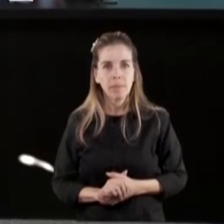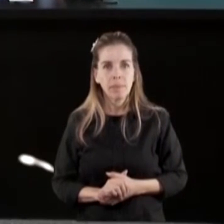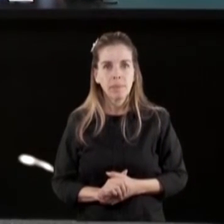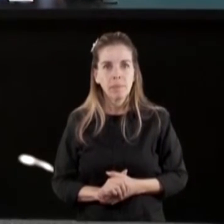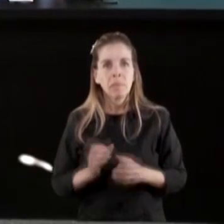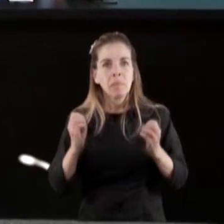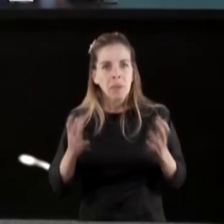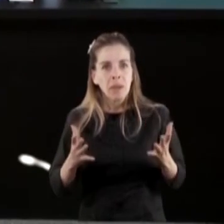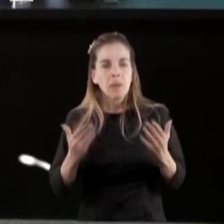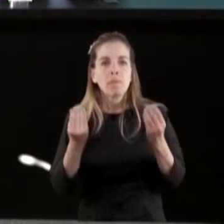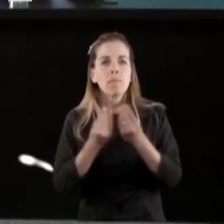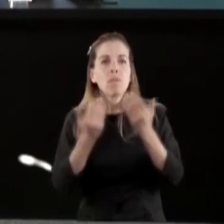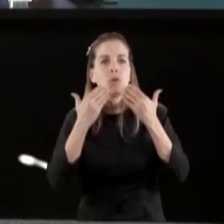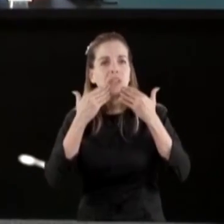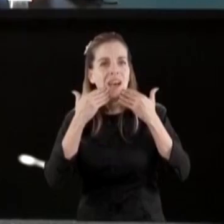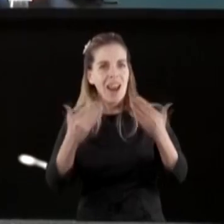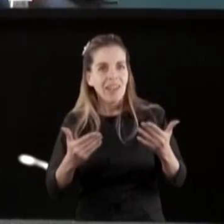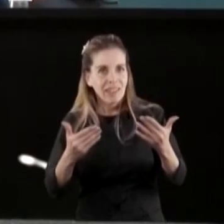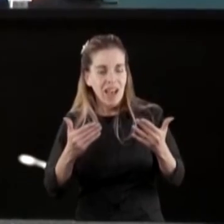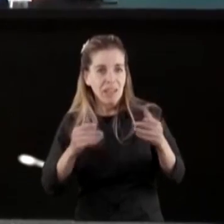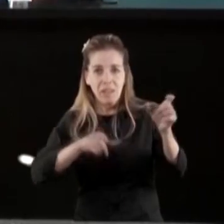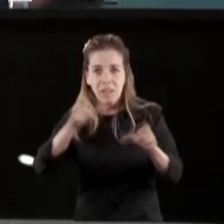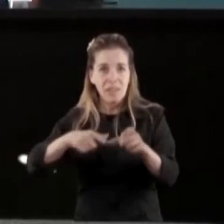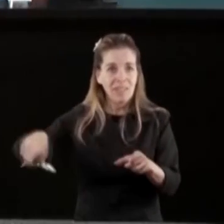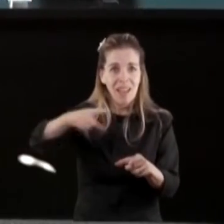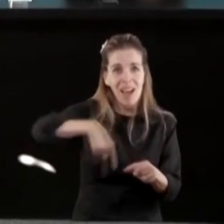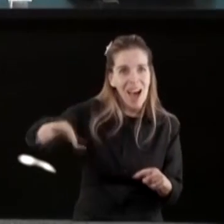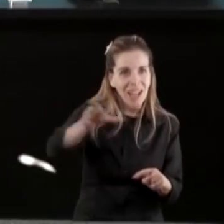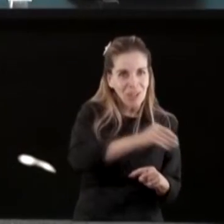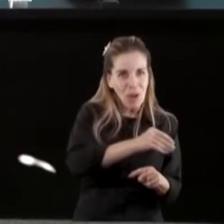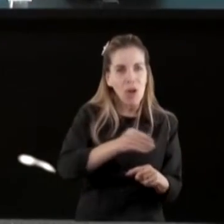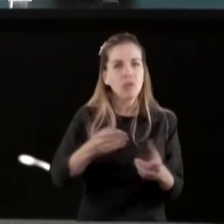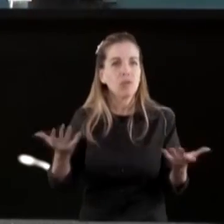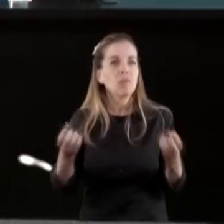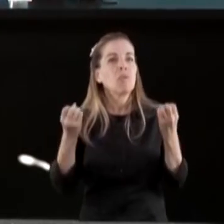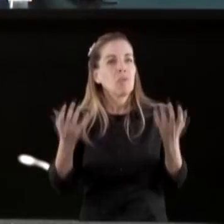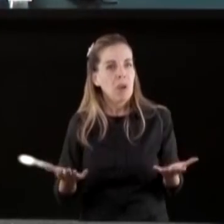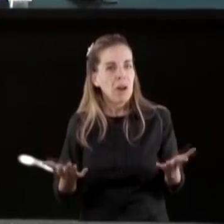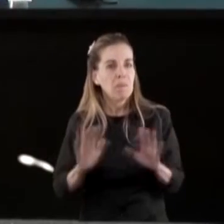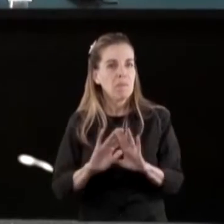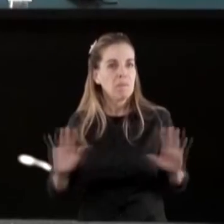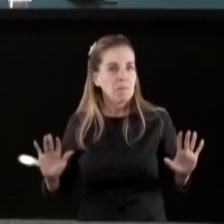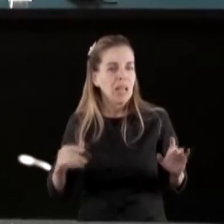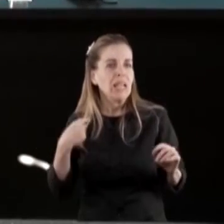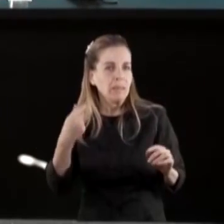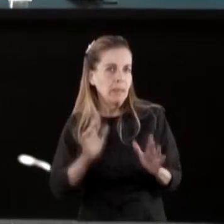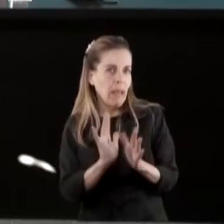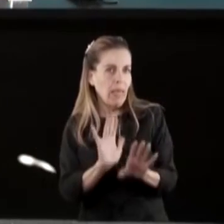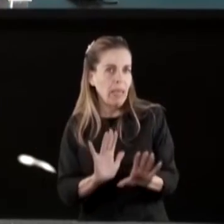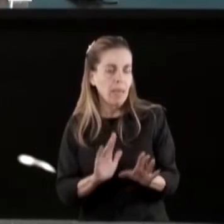Bueno, muy bien. Muchísimas gracias a todos y a todas. Así que bueno, quedamos siempre en contacto. Muchísimas gracias.